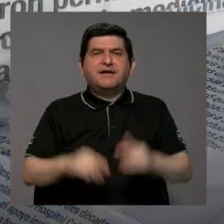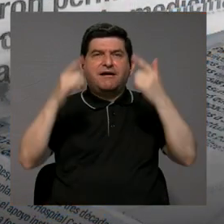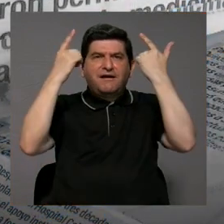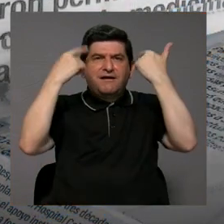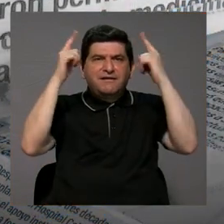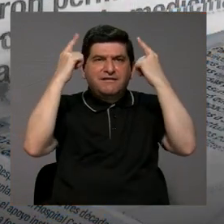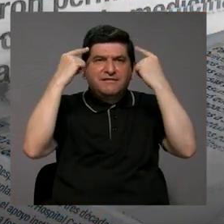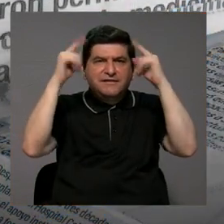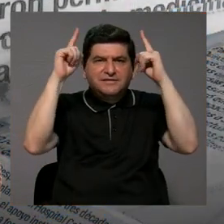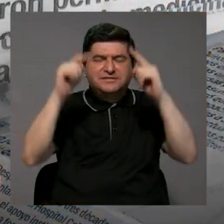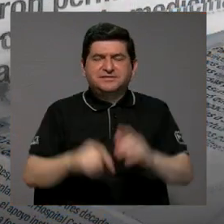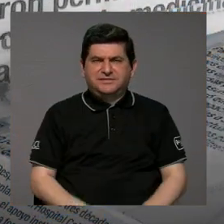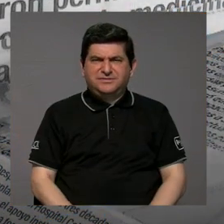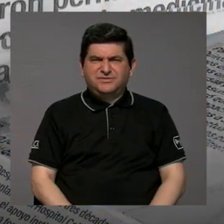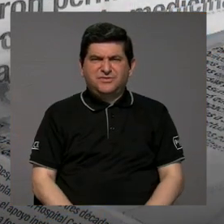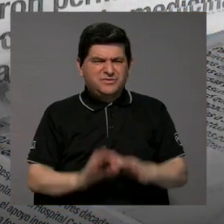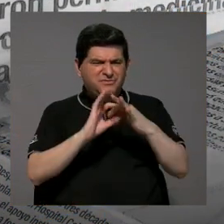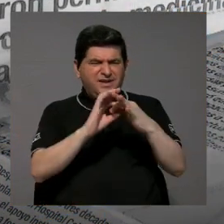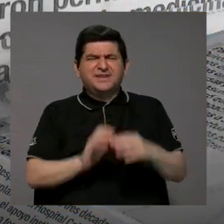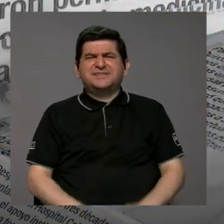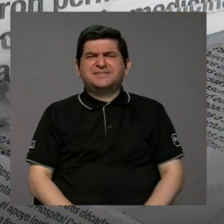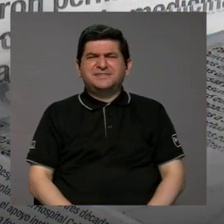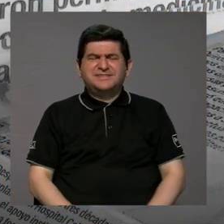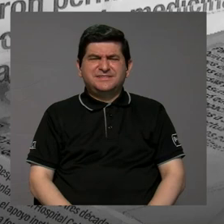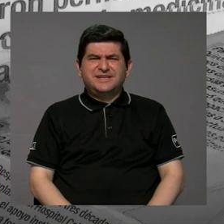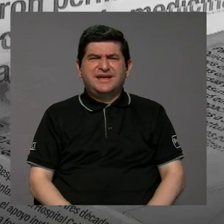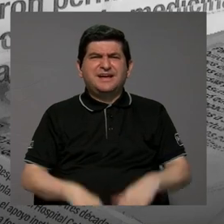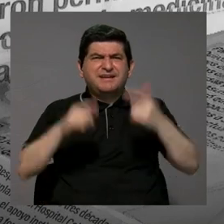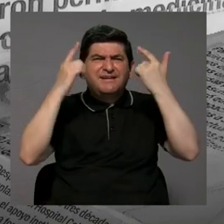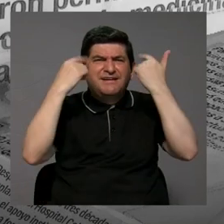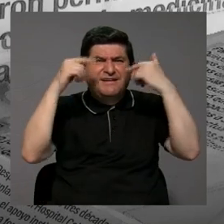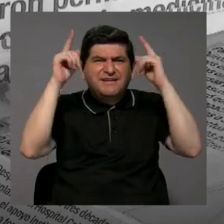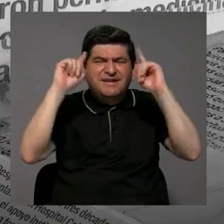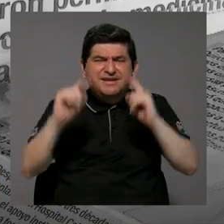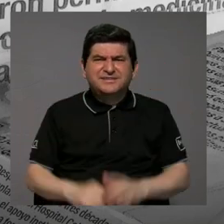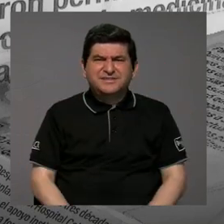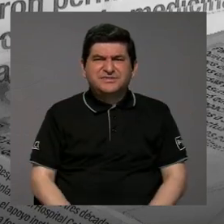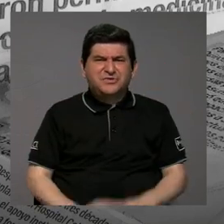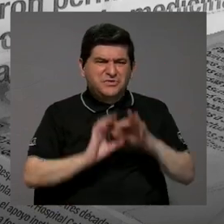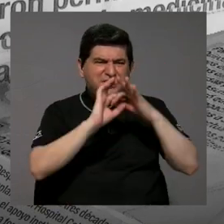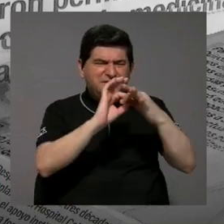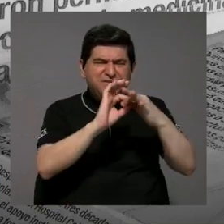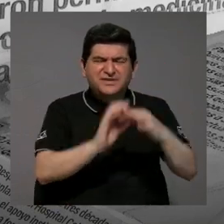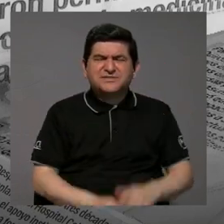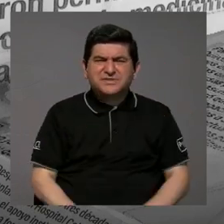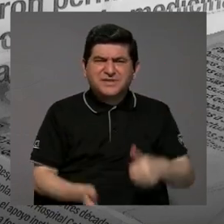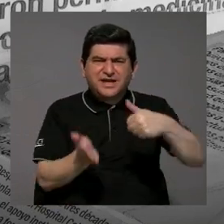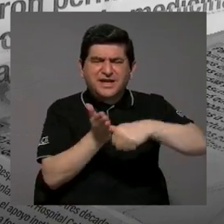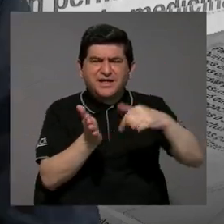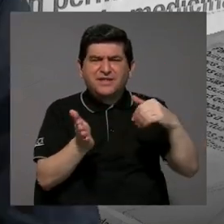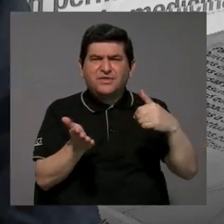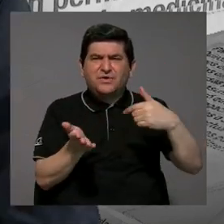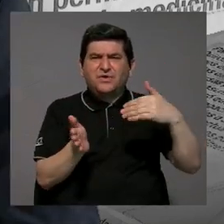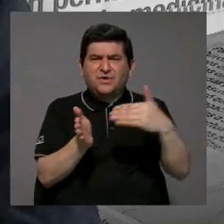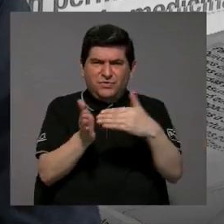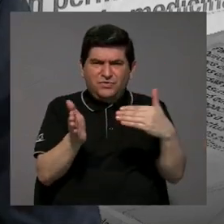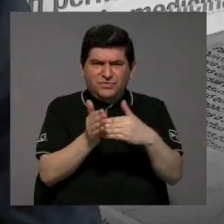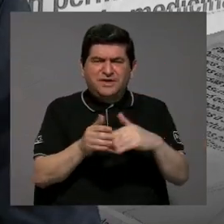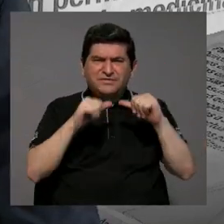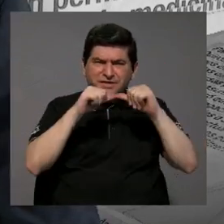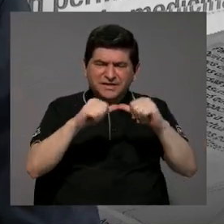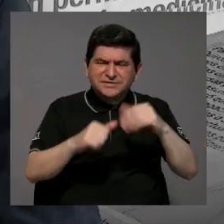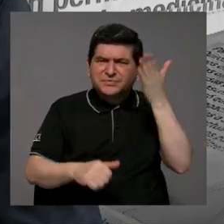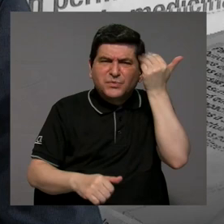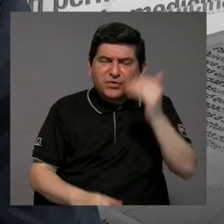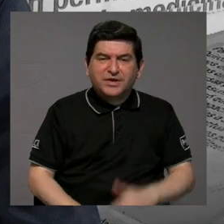eficiente. ¿Qué tiene que ver la eficiencia con esa posibilidad de esa reelección continua? Sí,